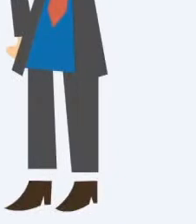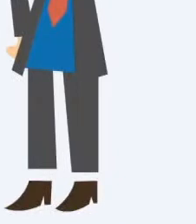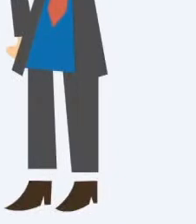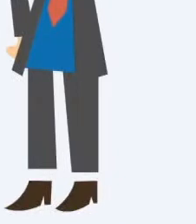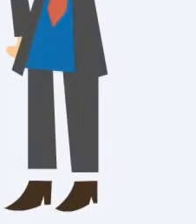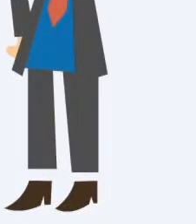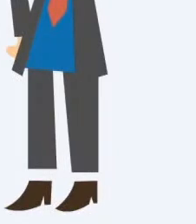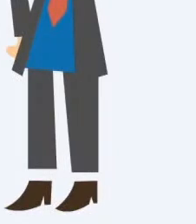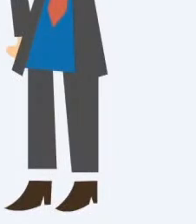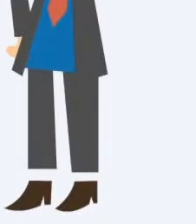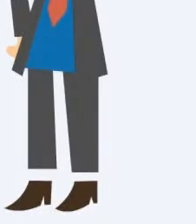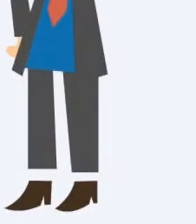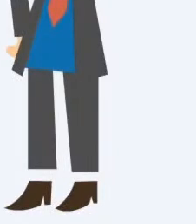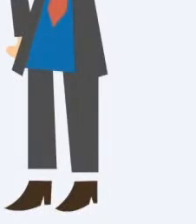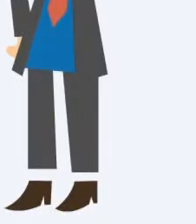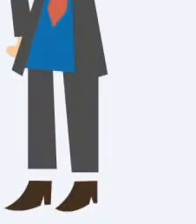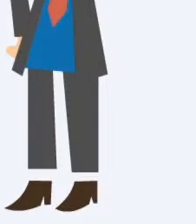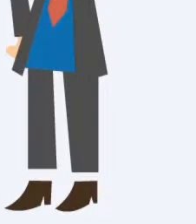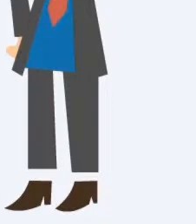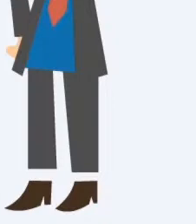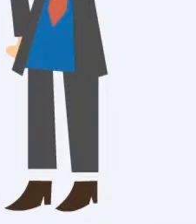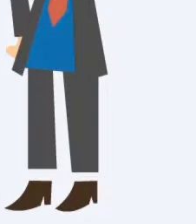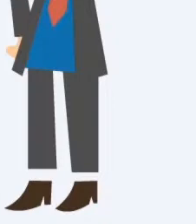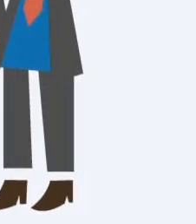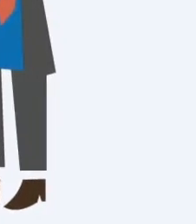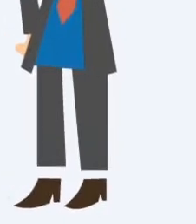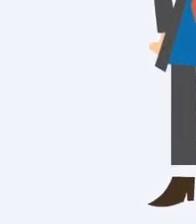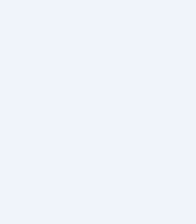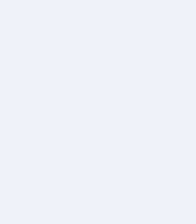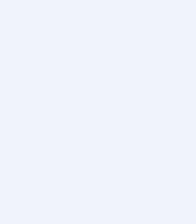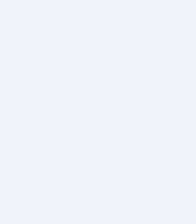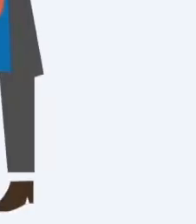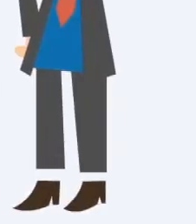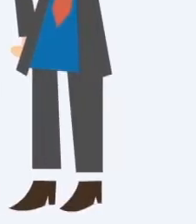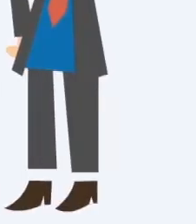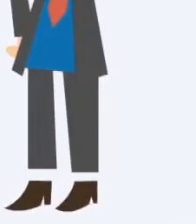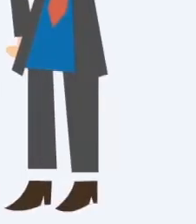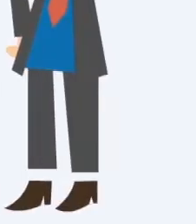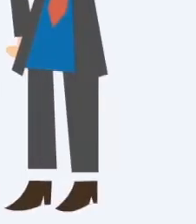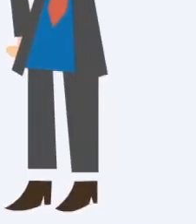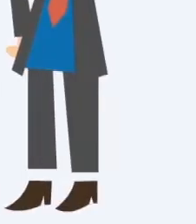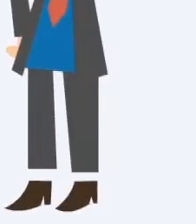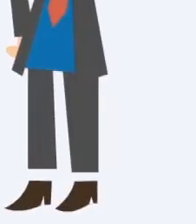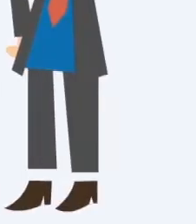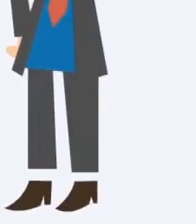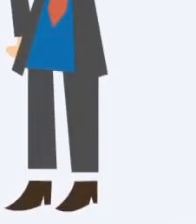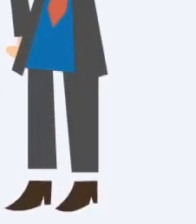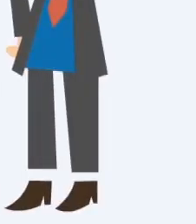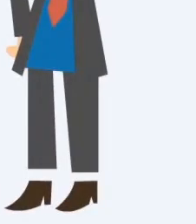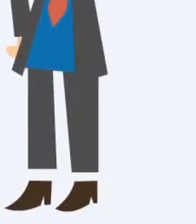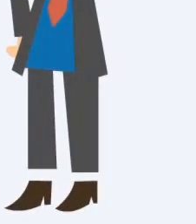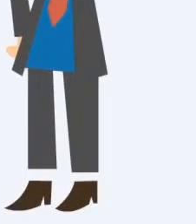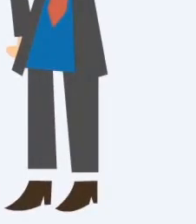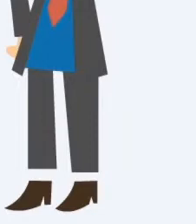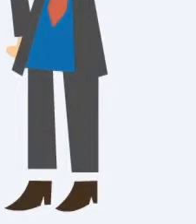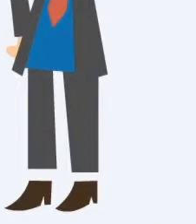Dos mandos de movimiento Y dos juegos para mando de movimiento Para el Playstation 3 Una alfombra o pista de baile Para